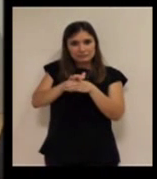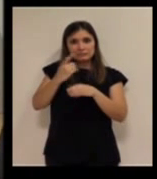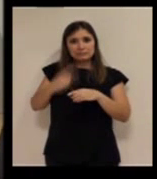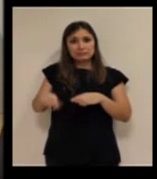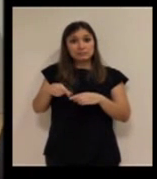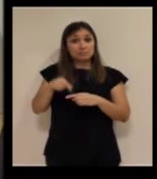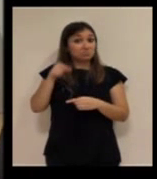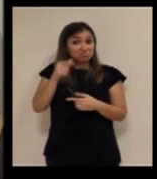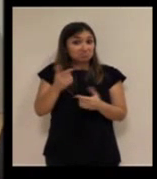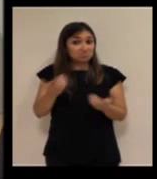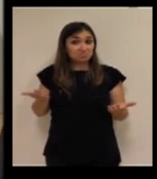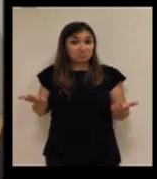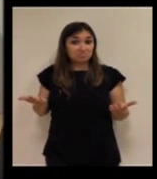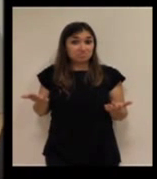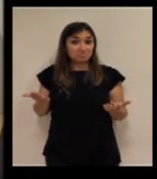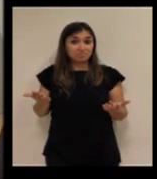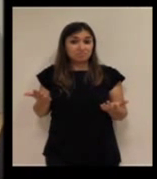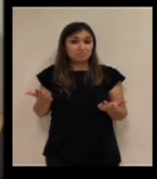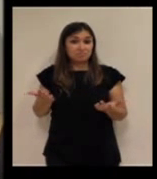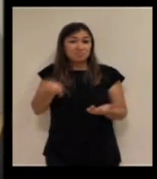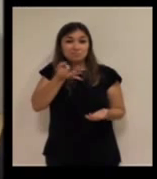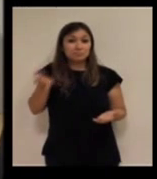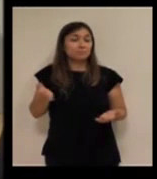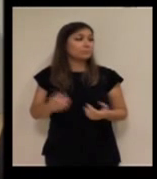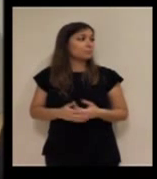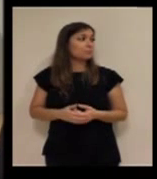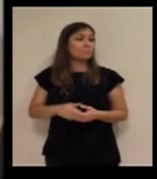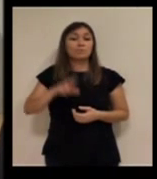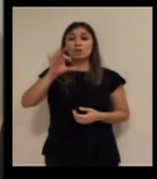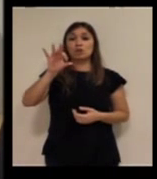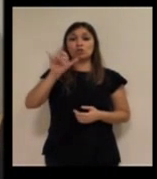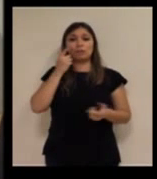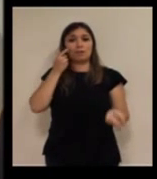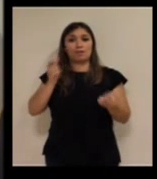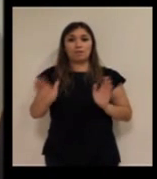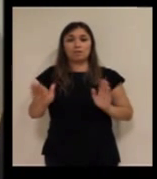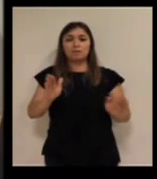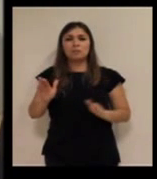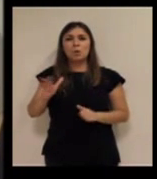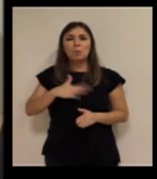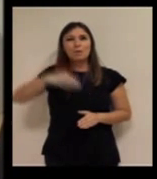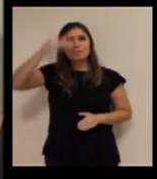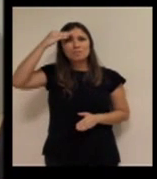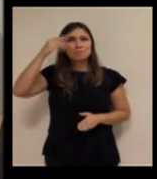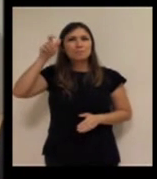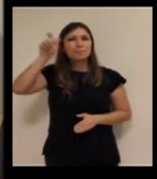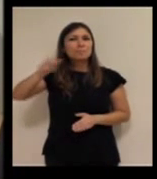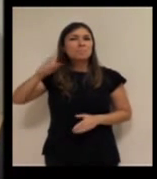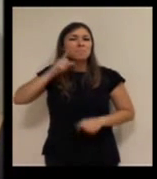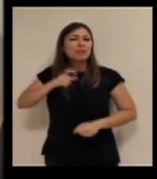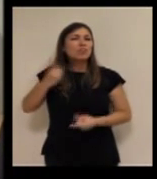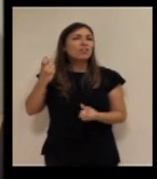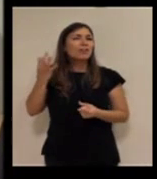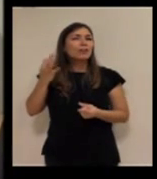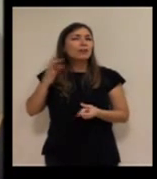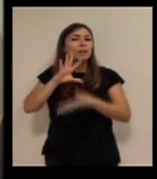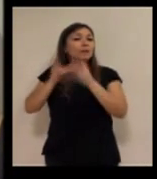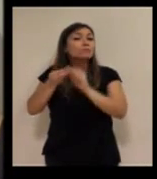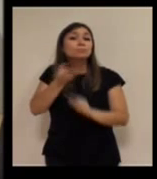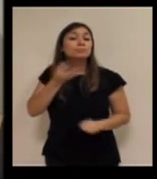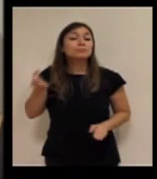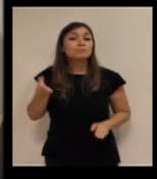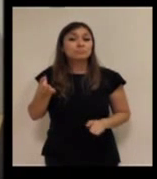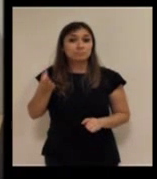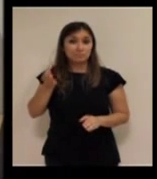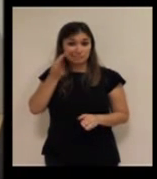hemos acercado. ¿Puede ser porque hayan pensado en lo que necesitaba el mayor? Sí, sí, En el sentido de